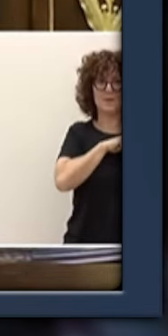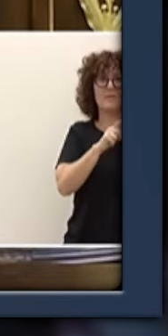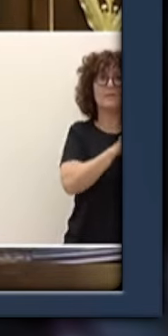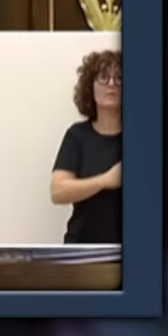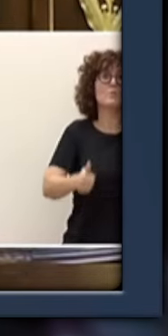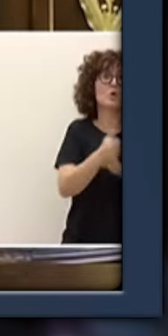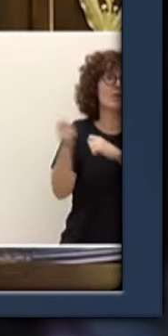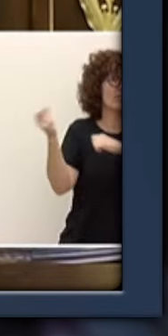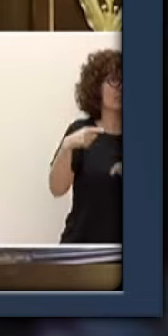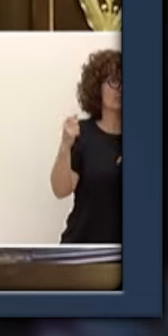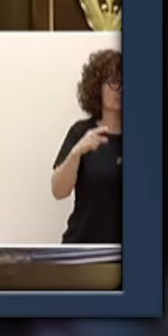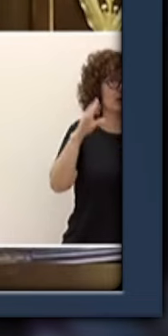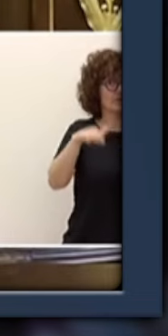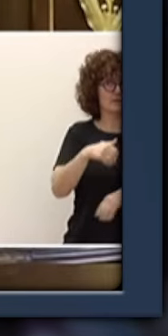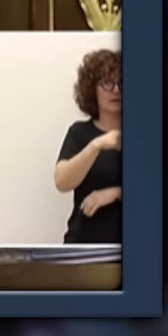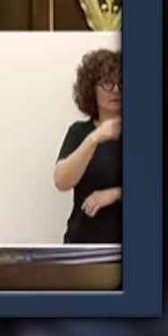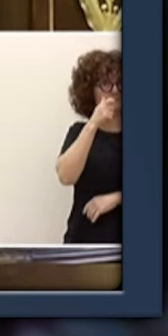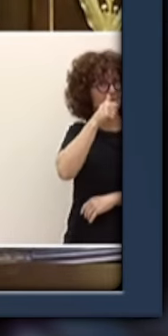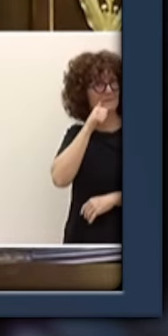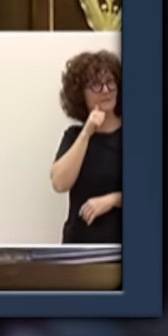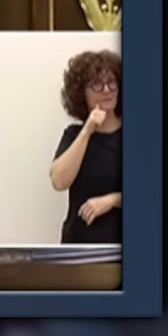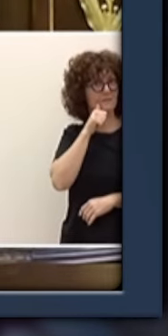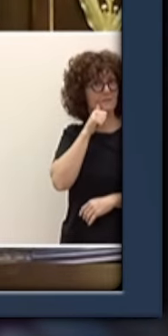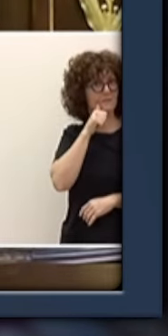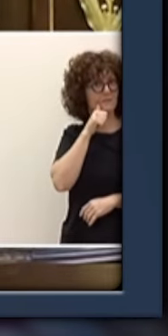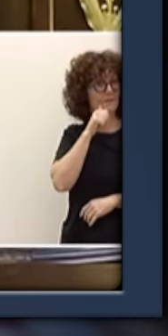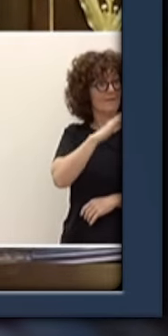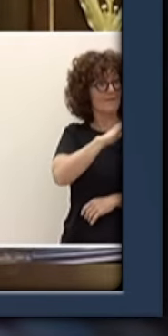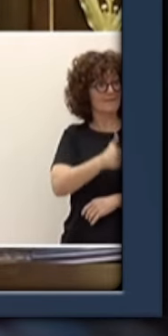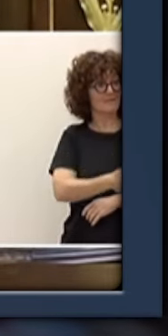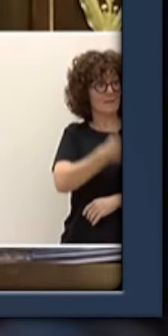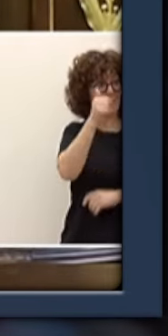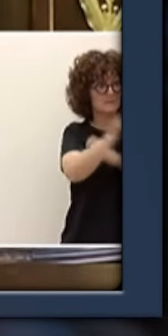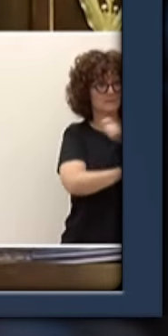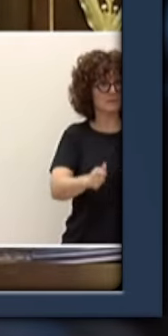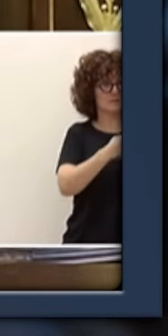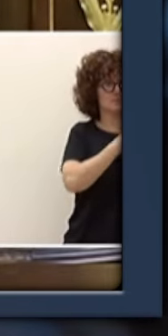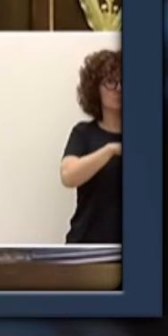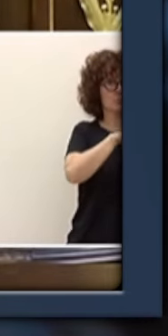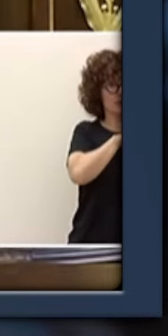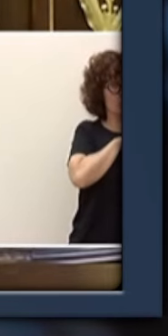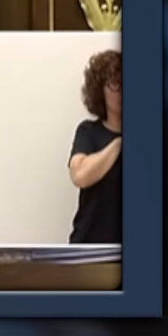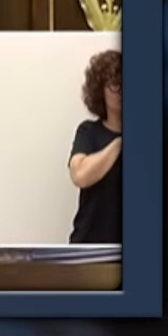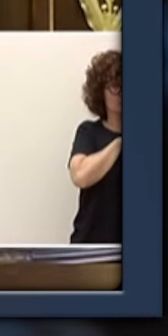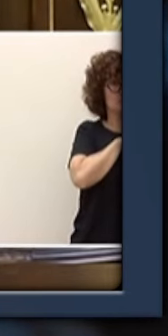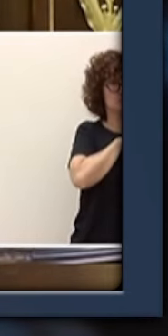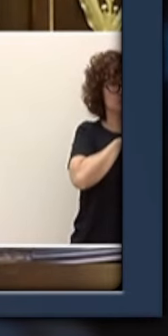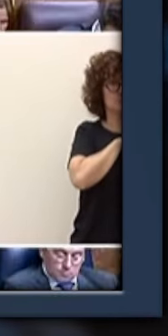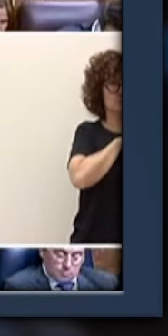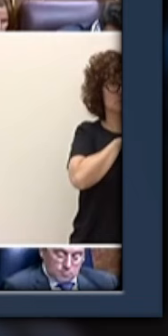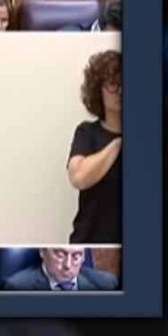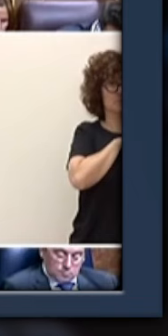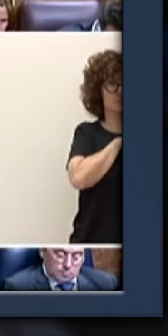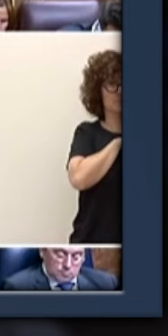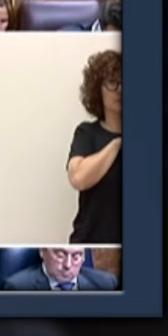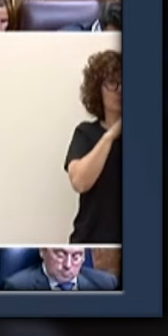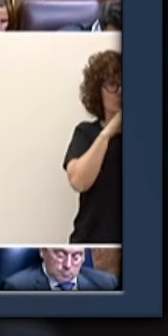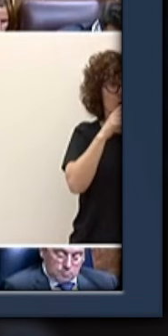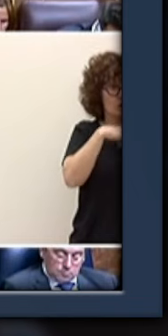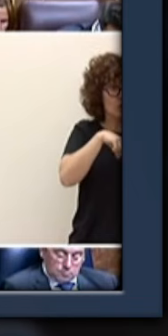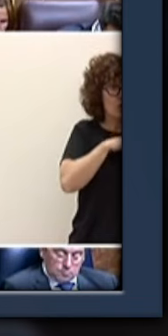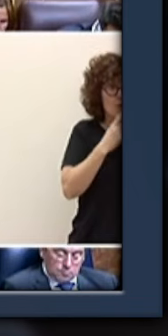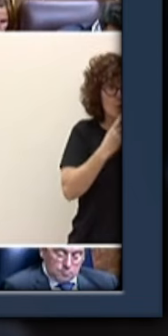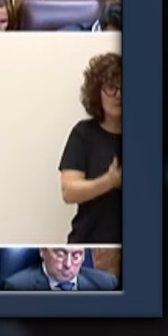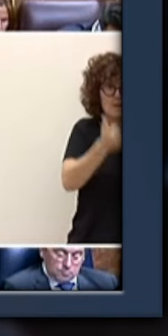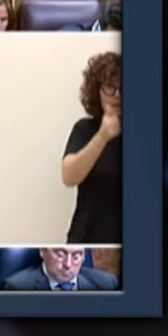a quienes cada vez les cuesta mucho más llenar la nevera mientras que ven que tienen que pagar la invasión islamista